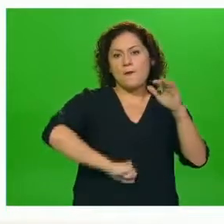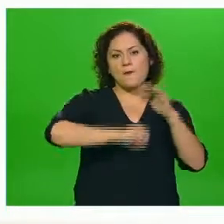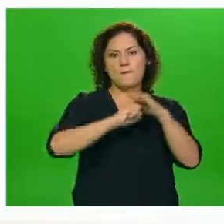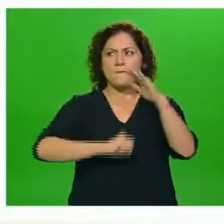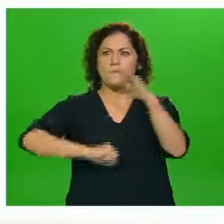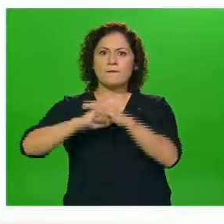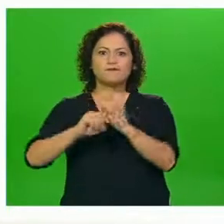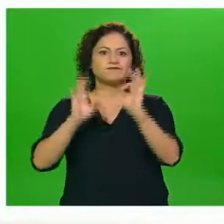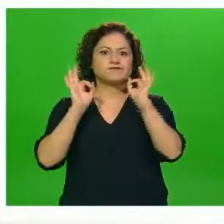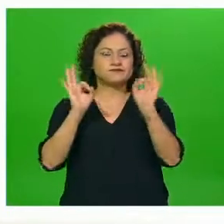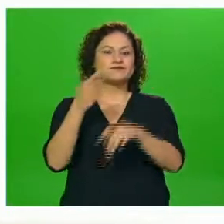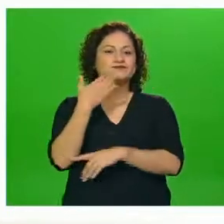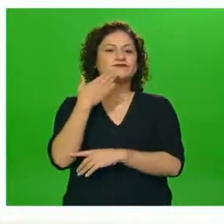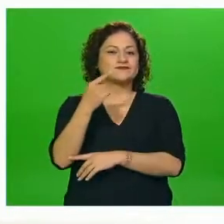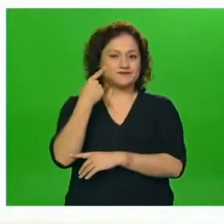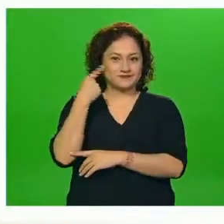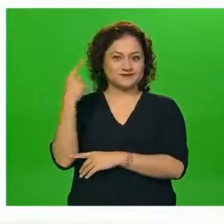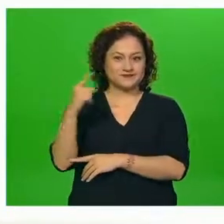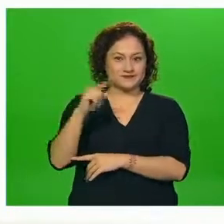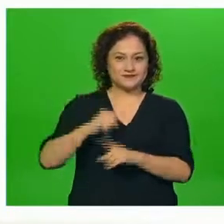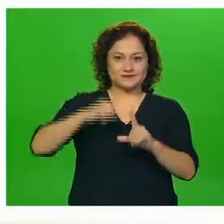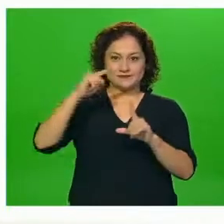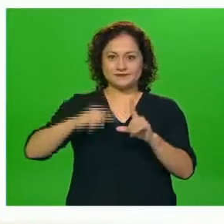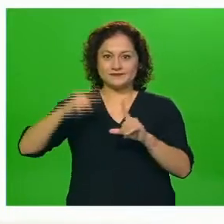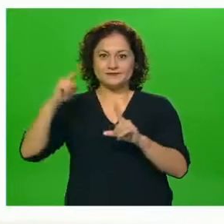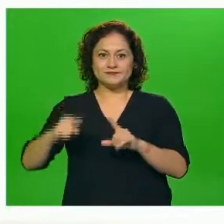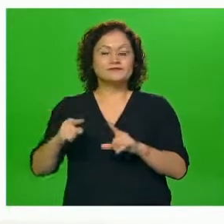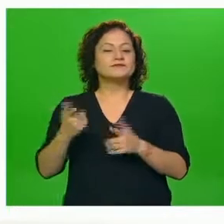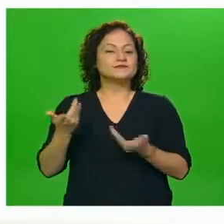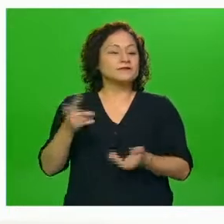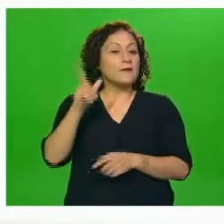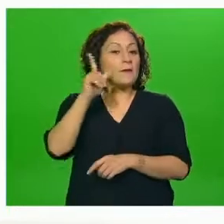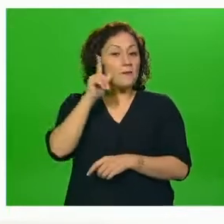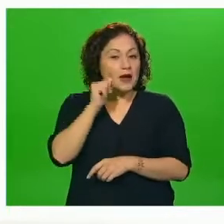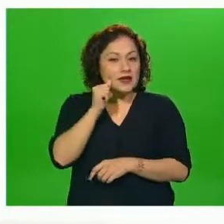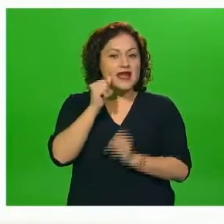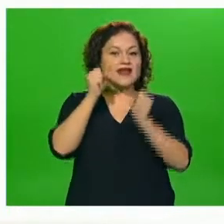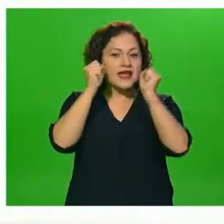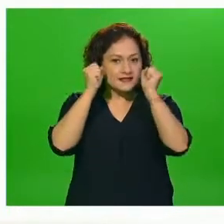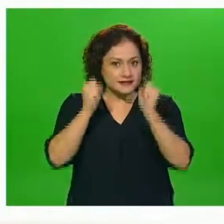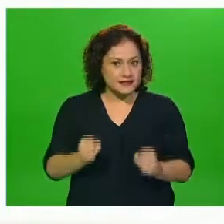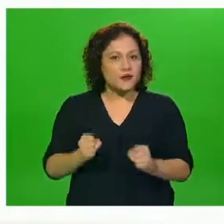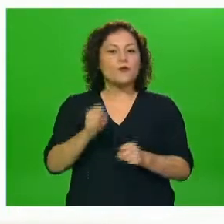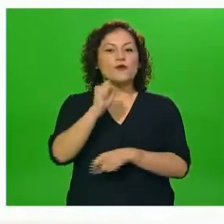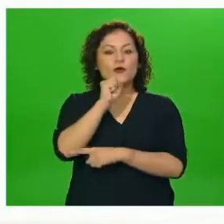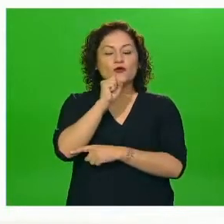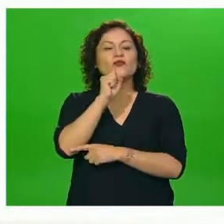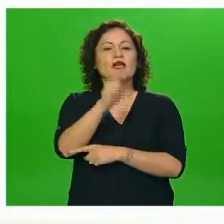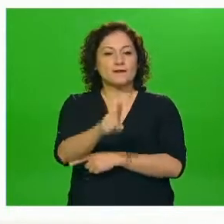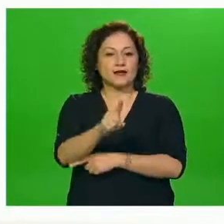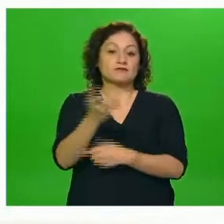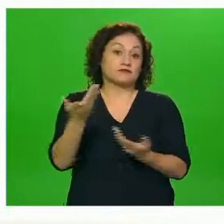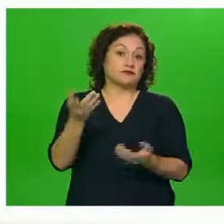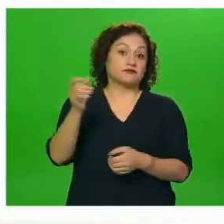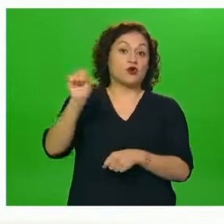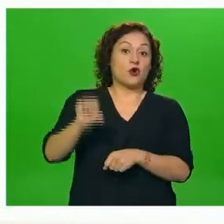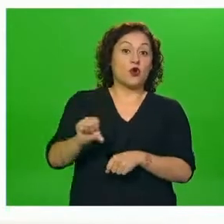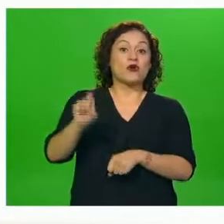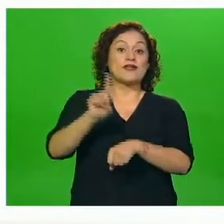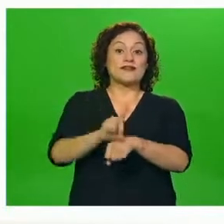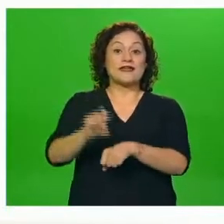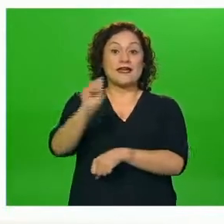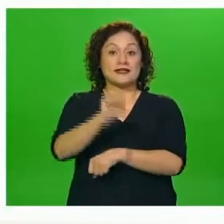la altura de la columna del martes. seguro mañana cuando estemos presentando los datos de hoy sábado de cómo le fue